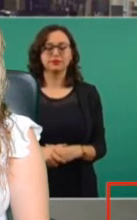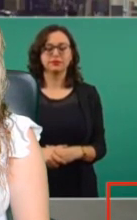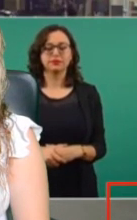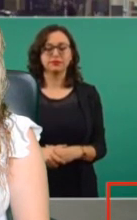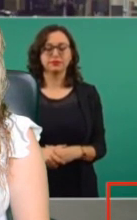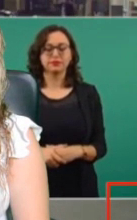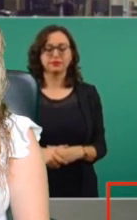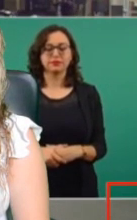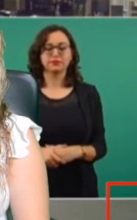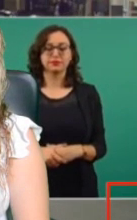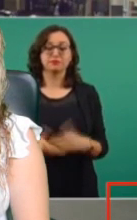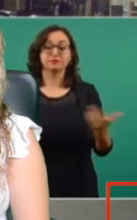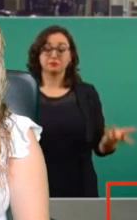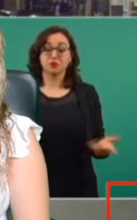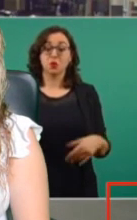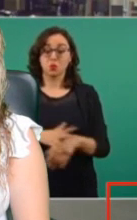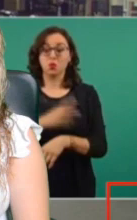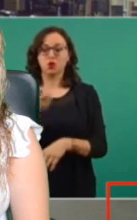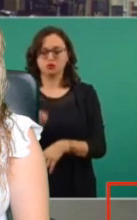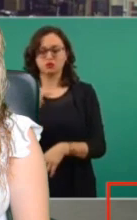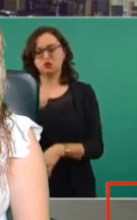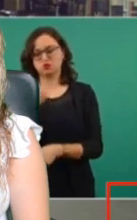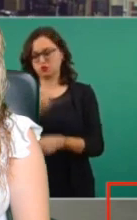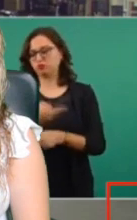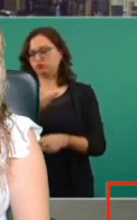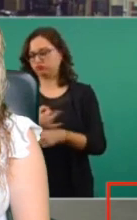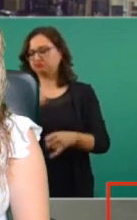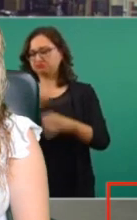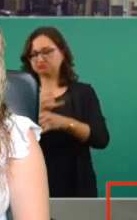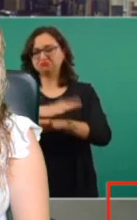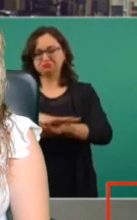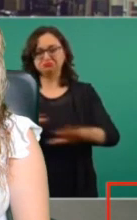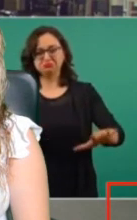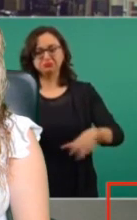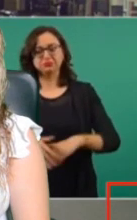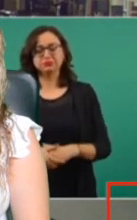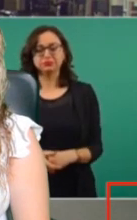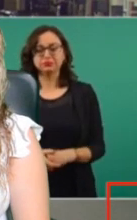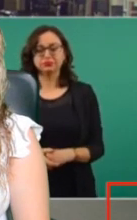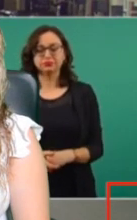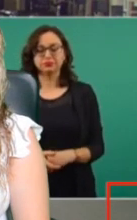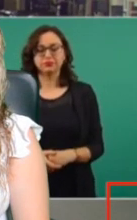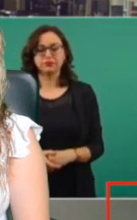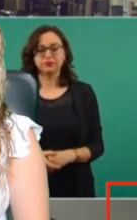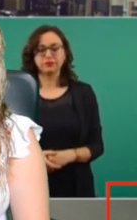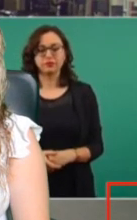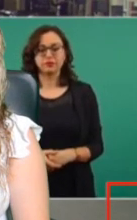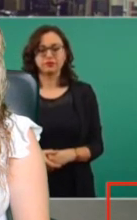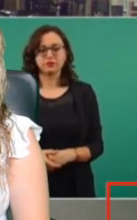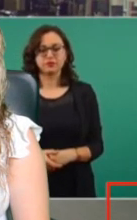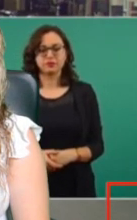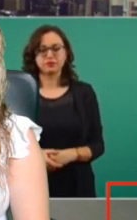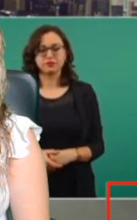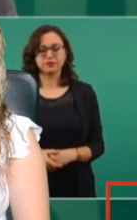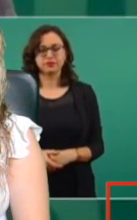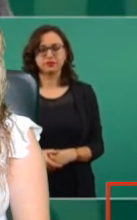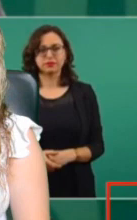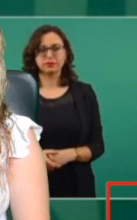Por eso estoy informando, porque